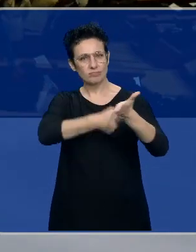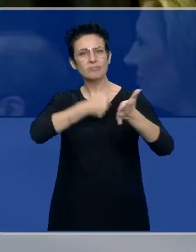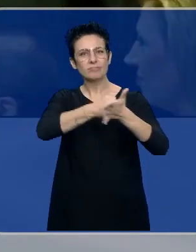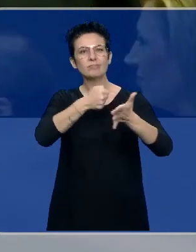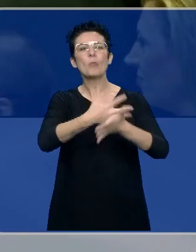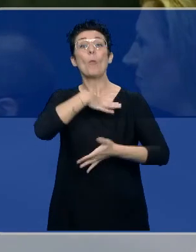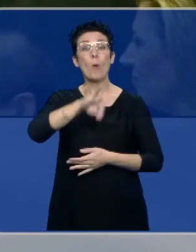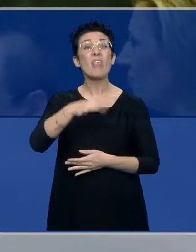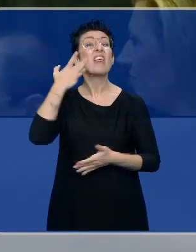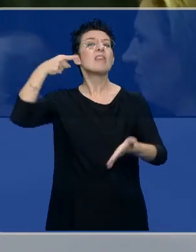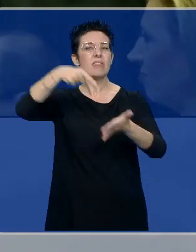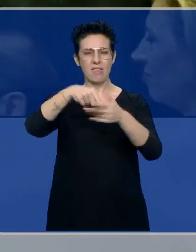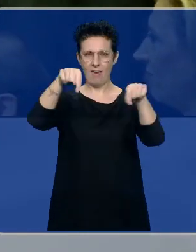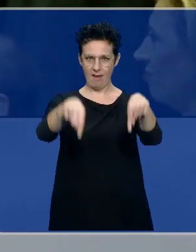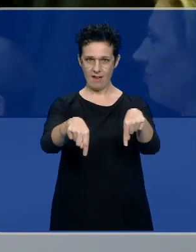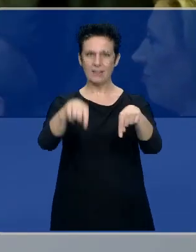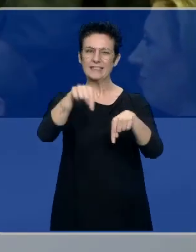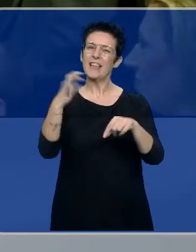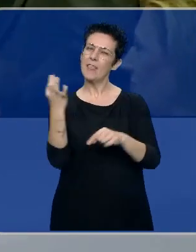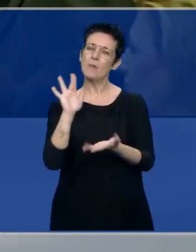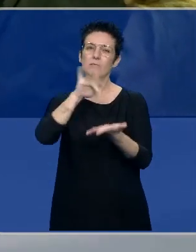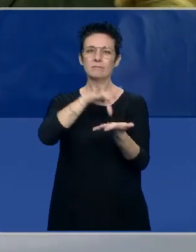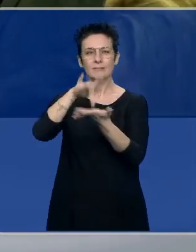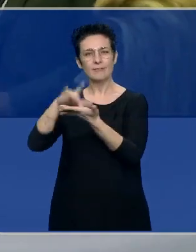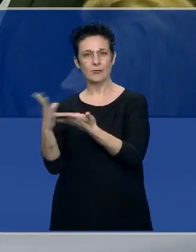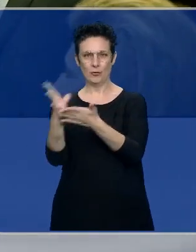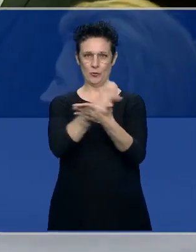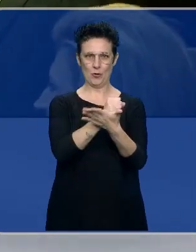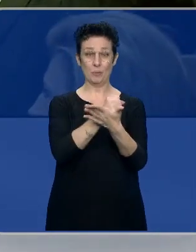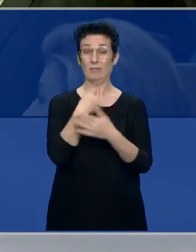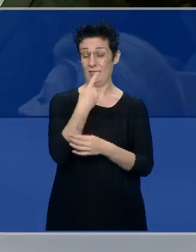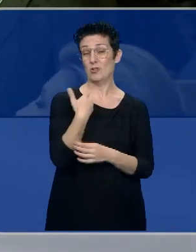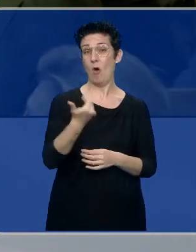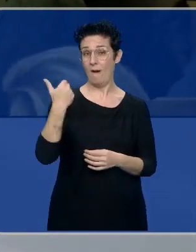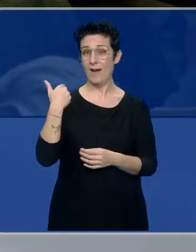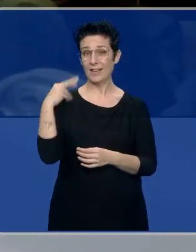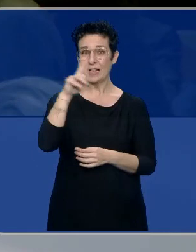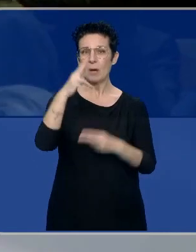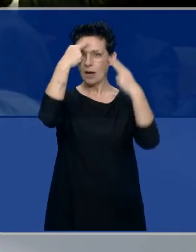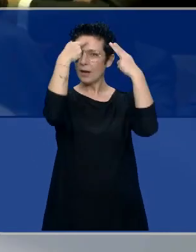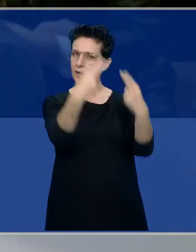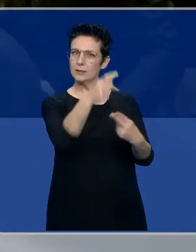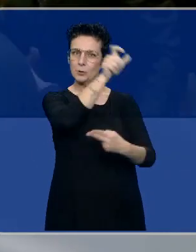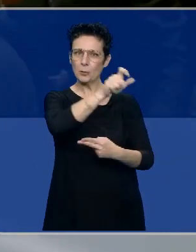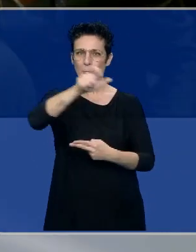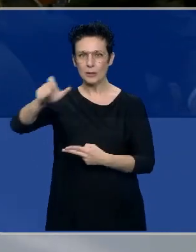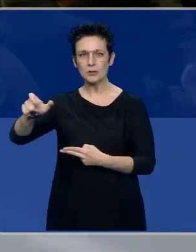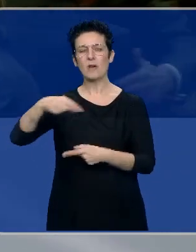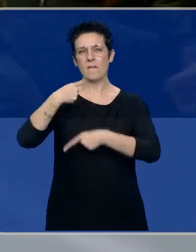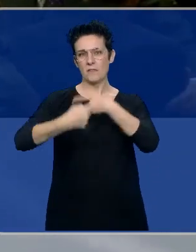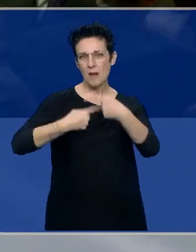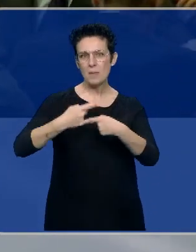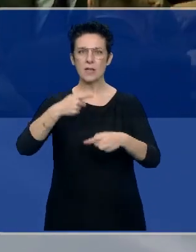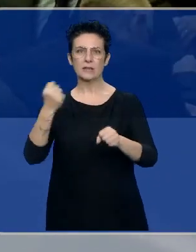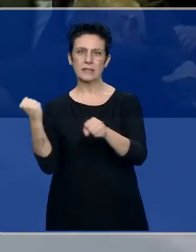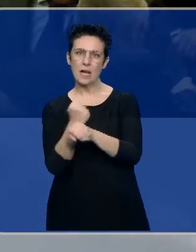Y este es el día y este es el lugar y hay que estar, ¿no? Hay que estar, como decía antes, por respeto a ellos, a sus familias,